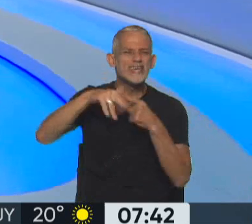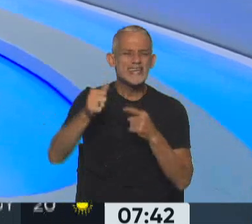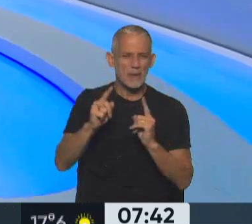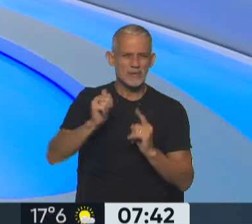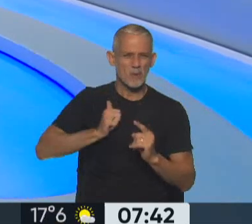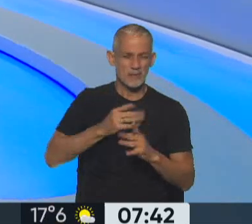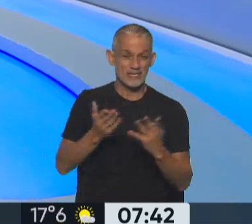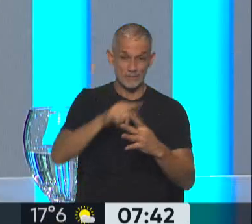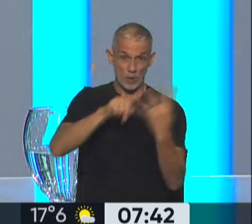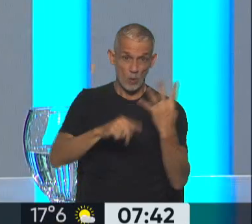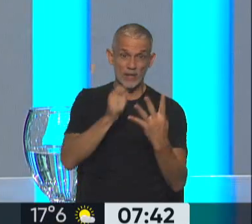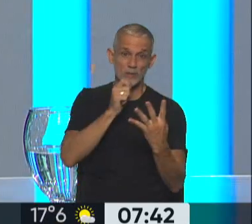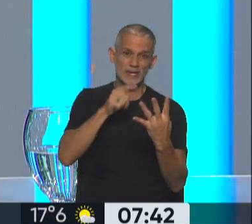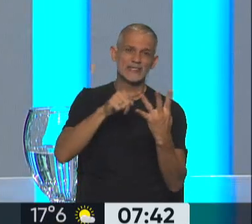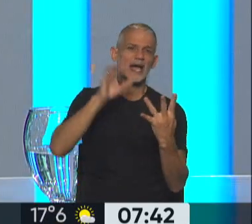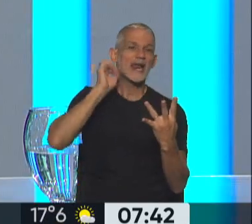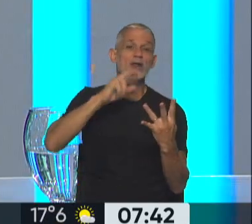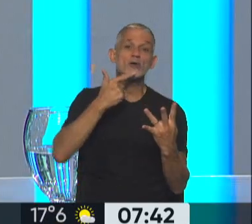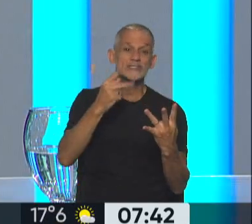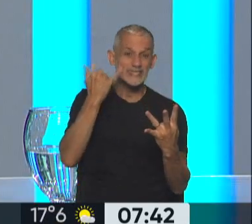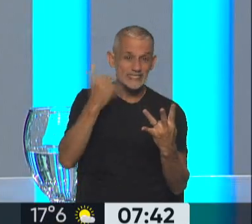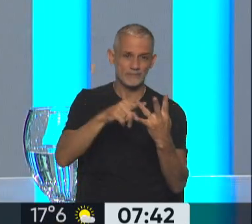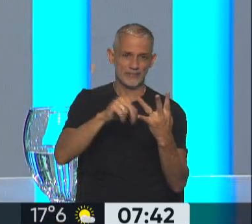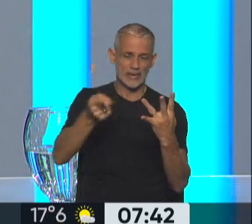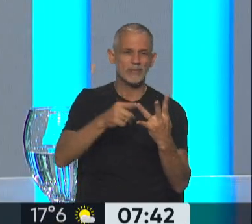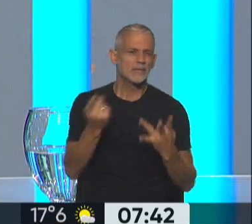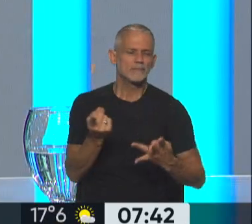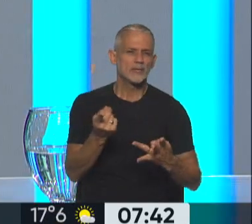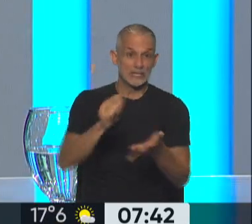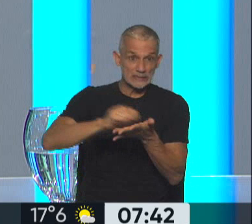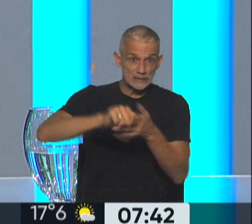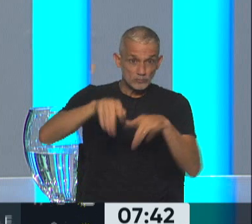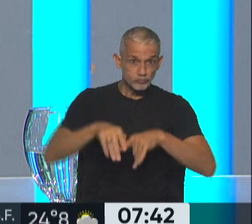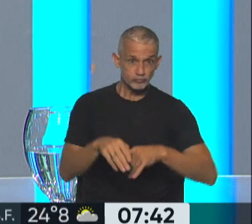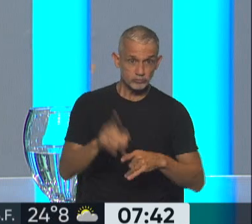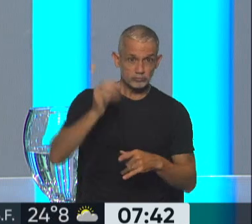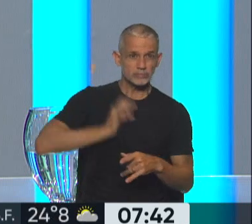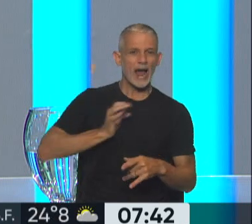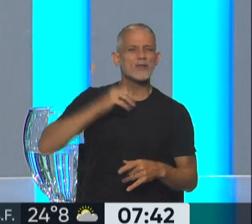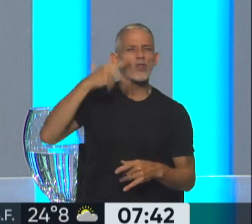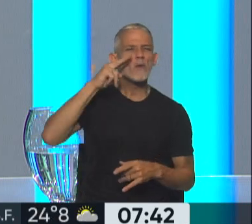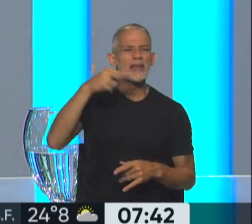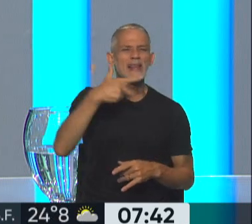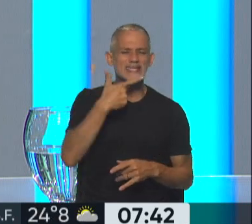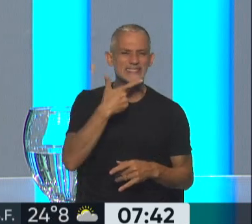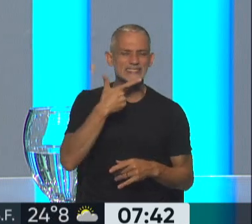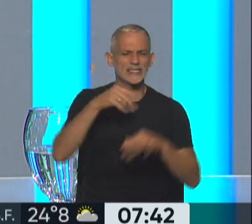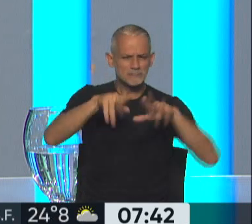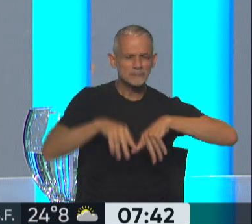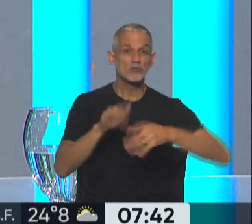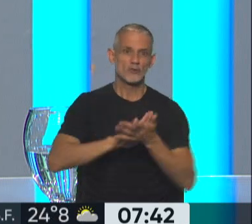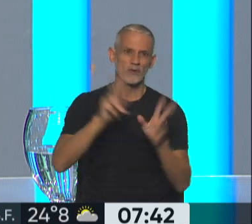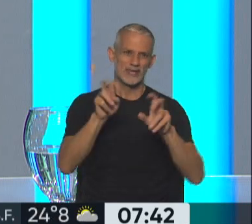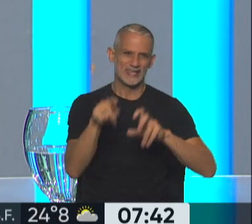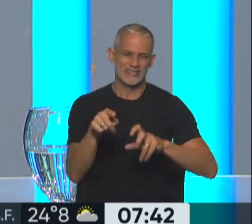los cuatro periodistas, Martín Granowski también está citado, escribieron en su momento, en el año 2017, respecto